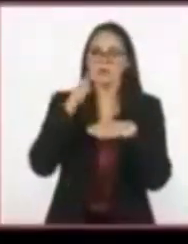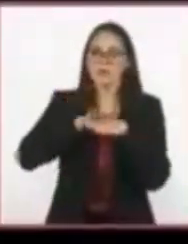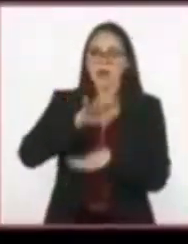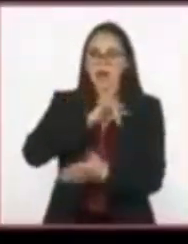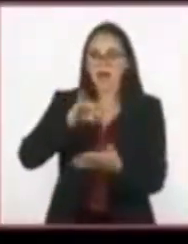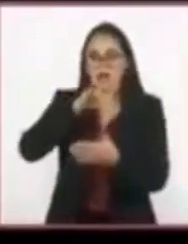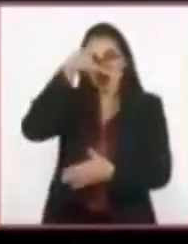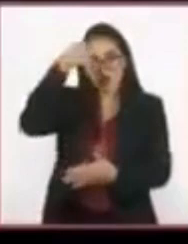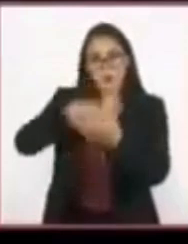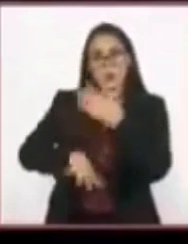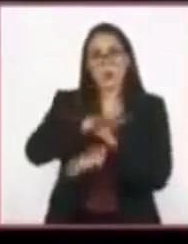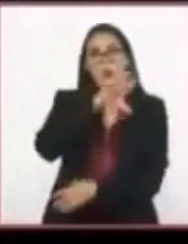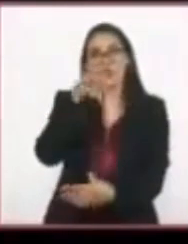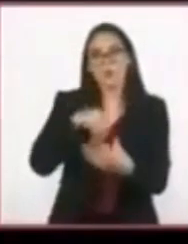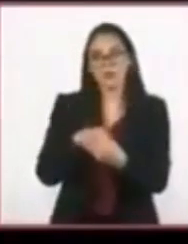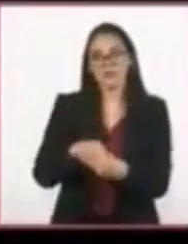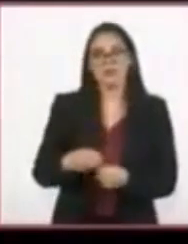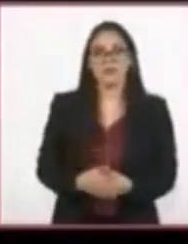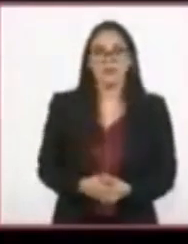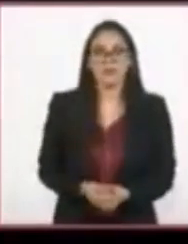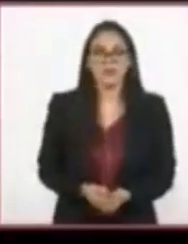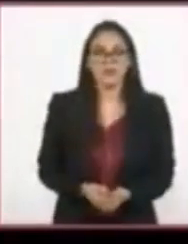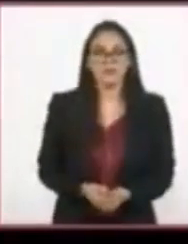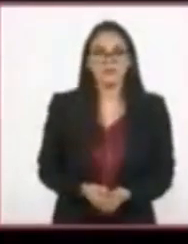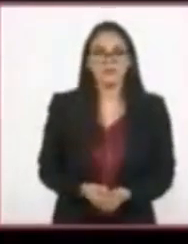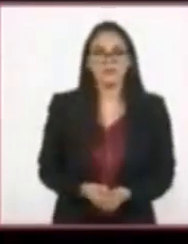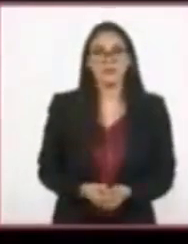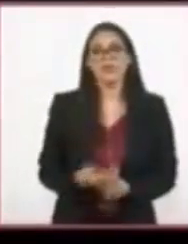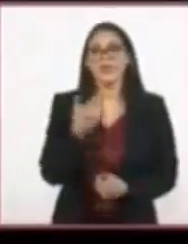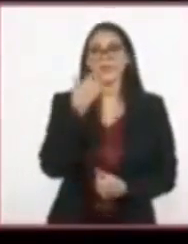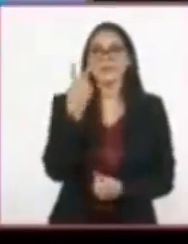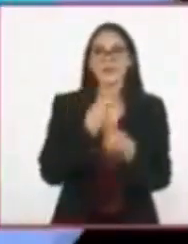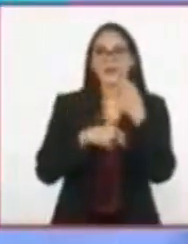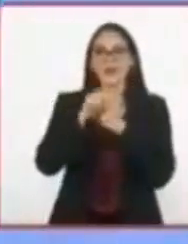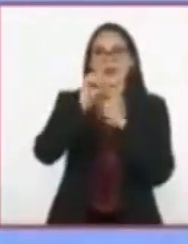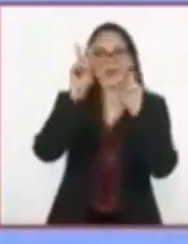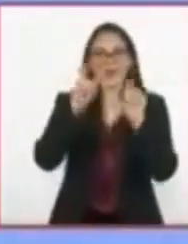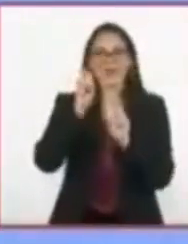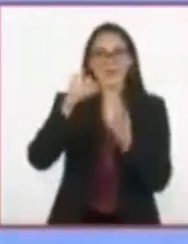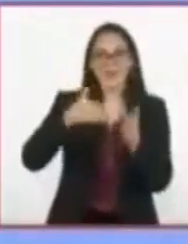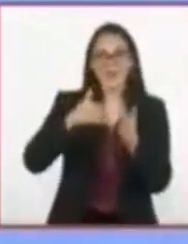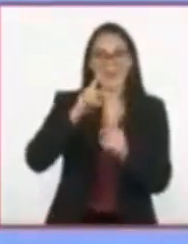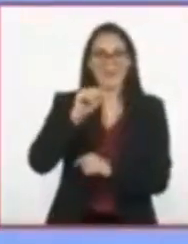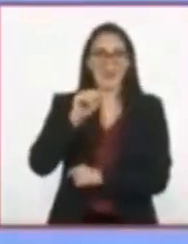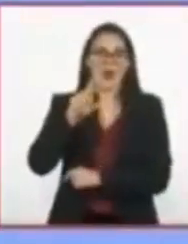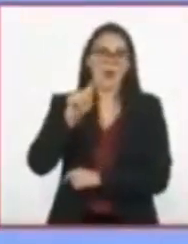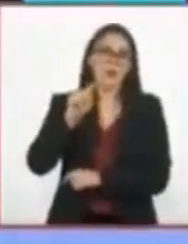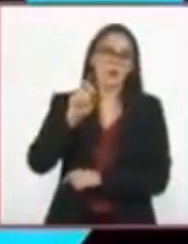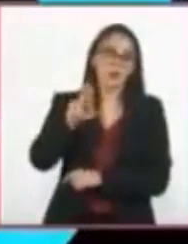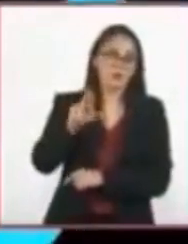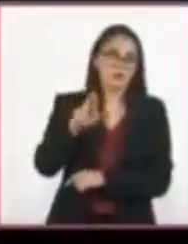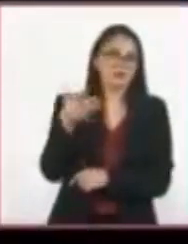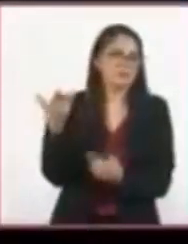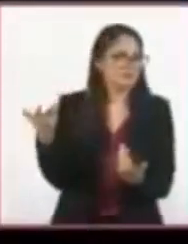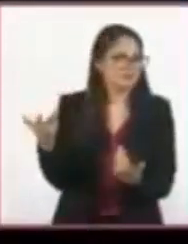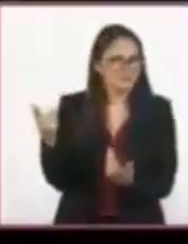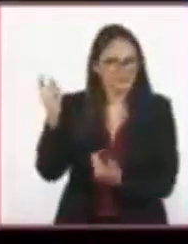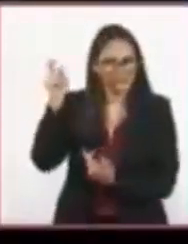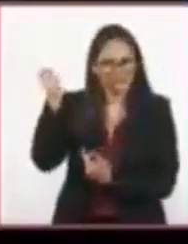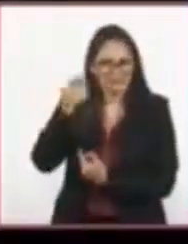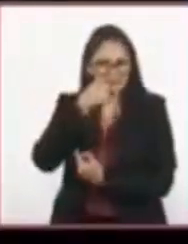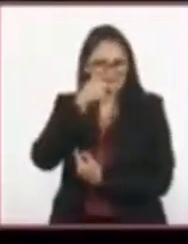Bienvenidos a otra emisión de su programa Cocina de Autor. En su sección, ¿qué dijo?